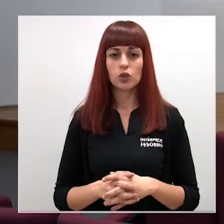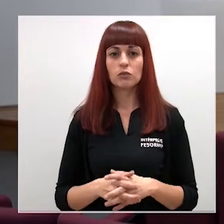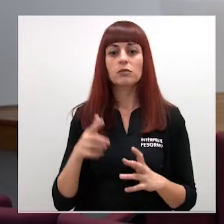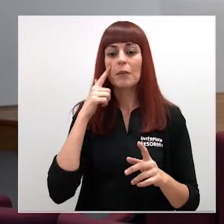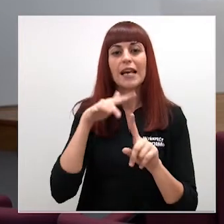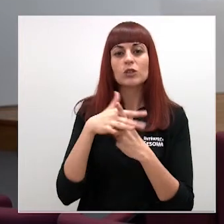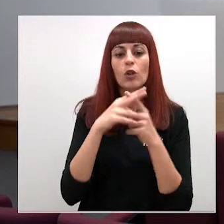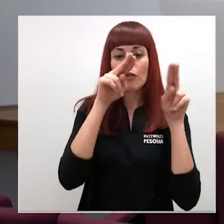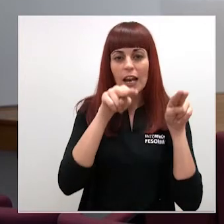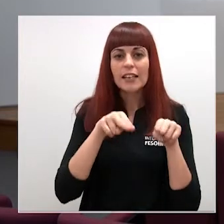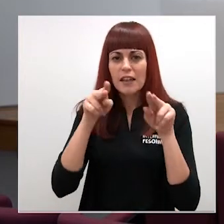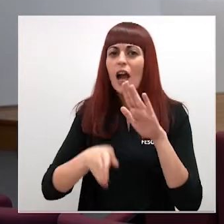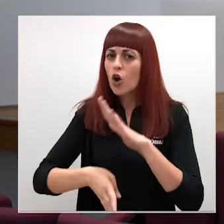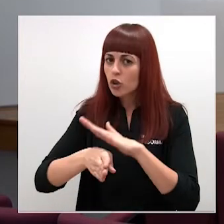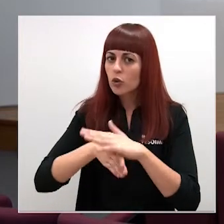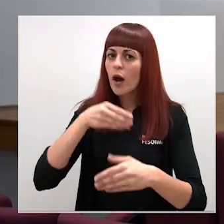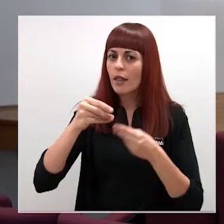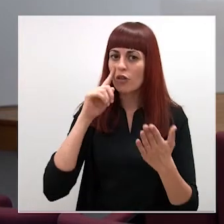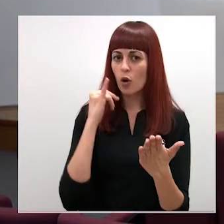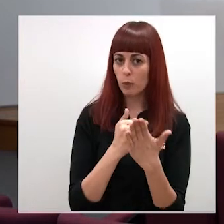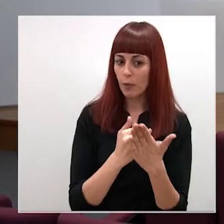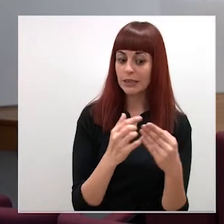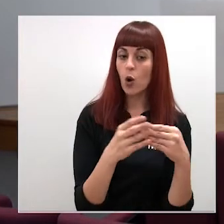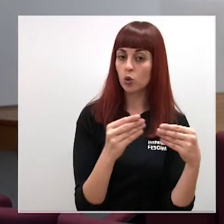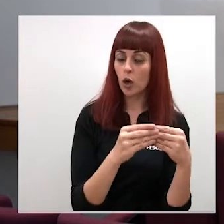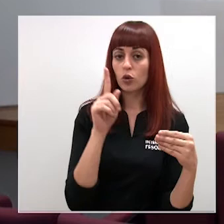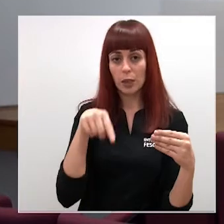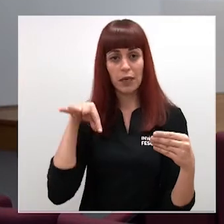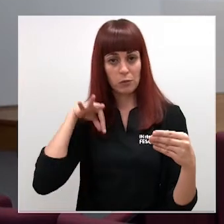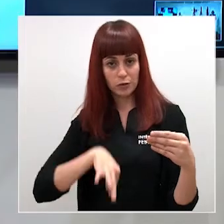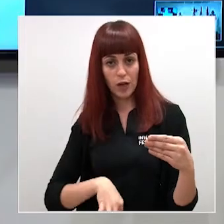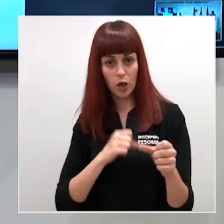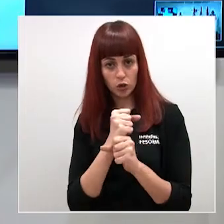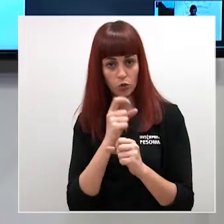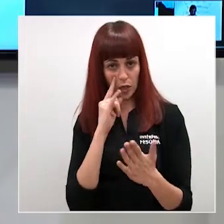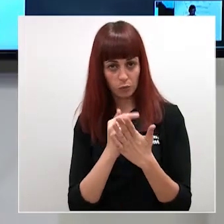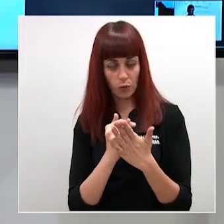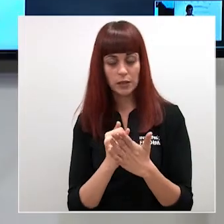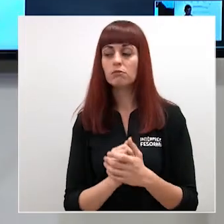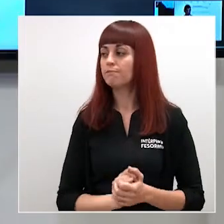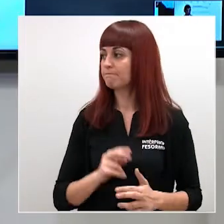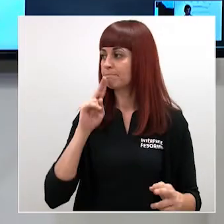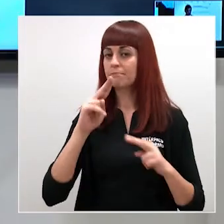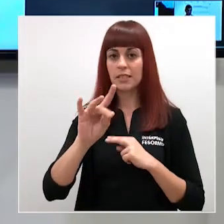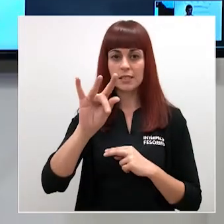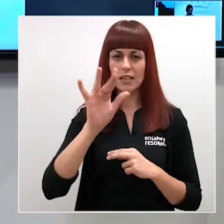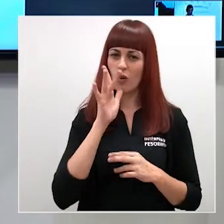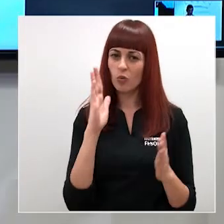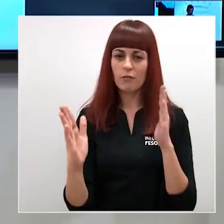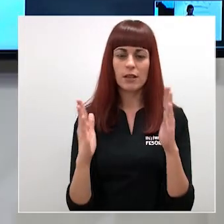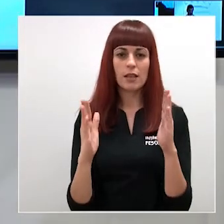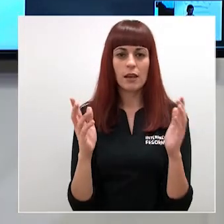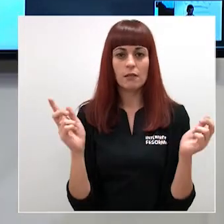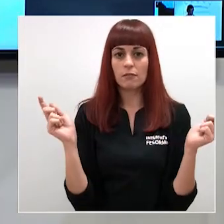residencias ¿se siguen haciendo pruebas a usuarios y trabajadores? Sí está estabilizado aunque seguimos en una fase de